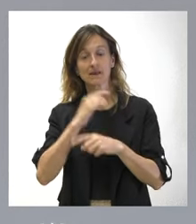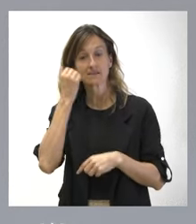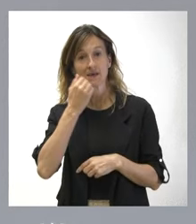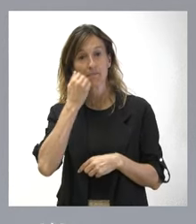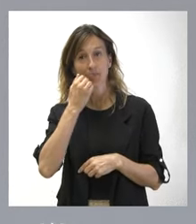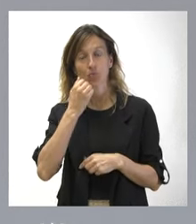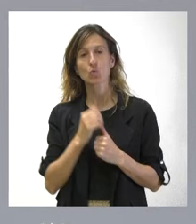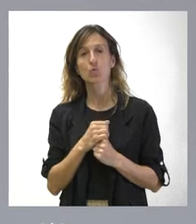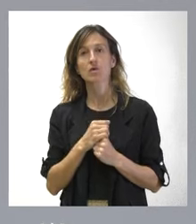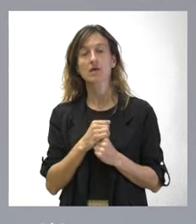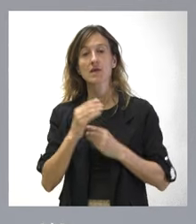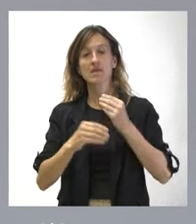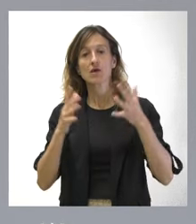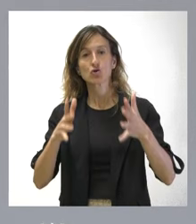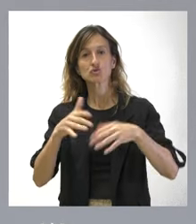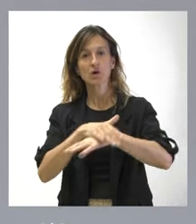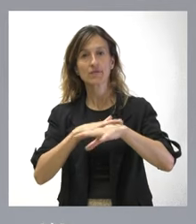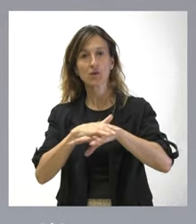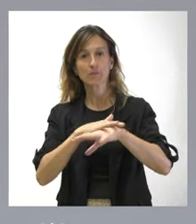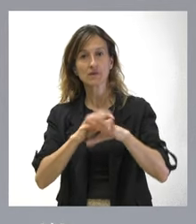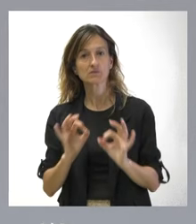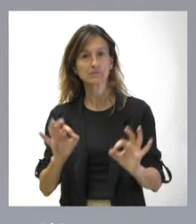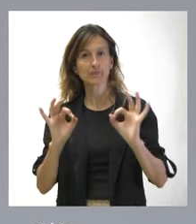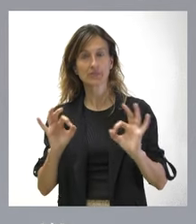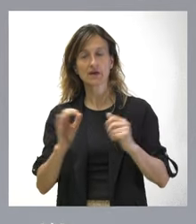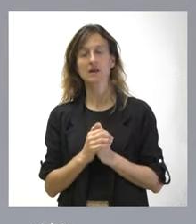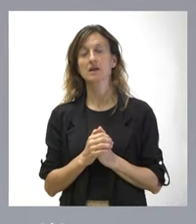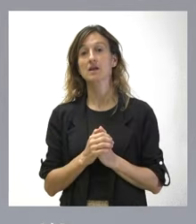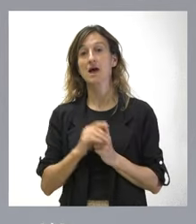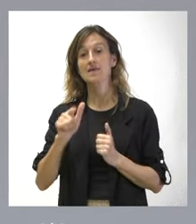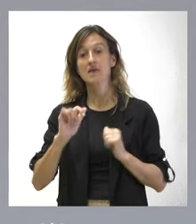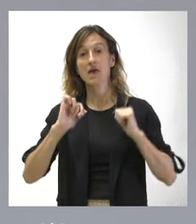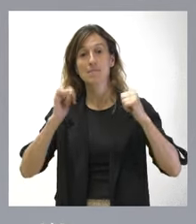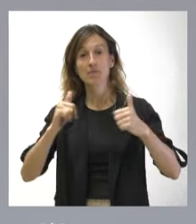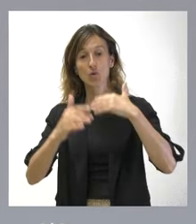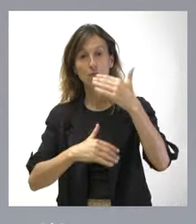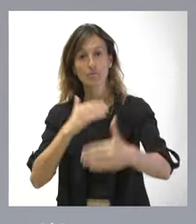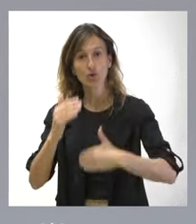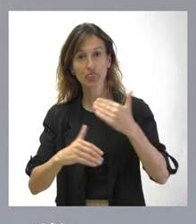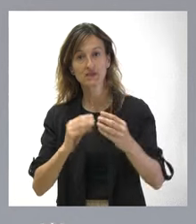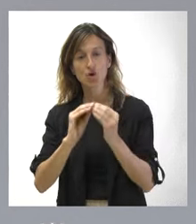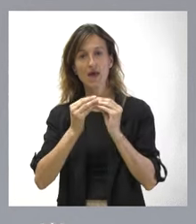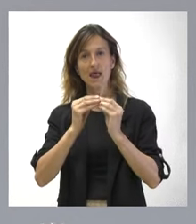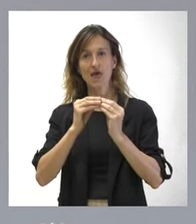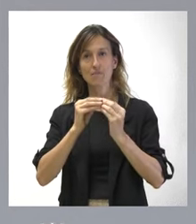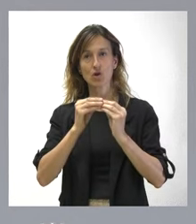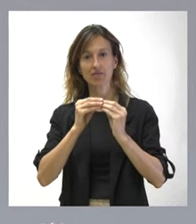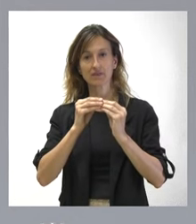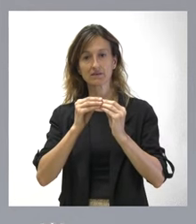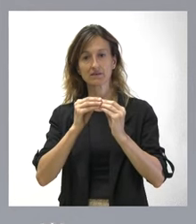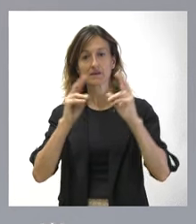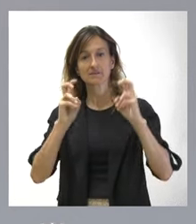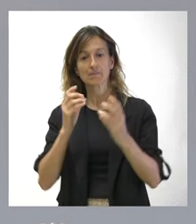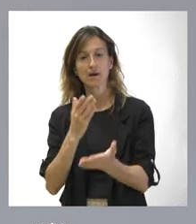realizó un Consejo de Gobierno extraordinario donde comenzó el proceso de elaboración de esta